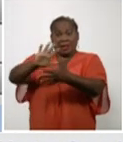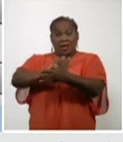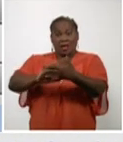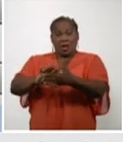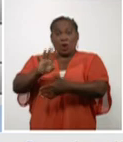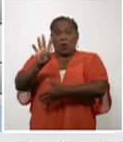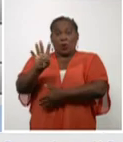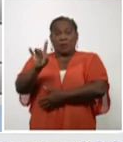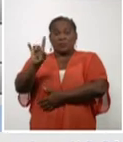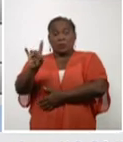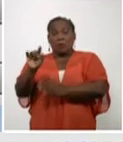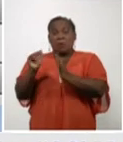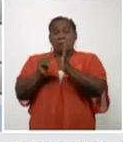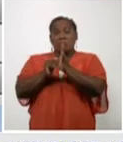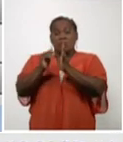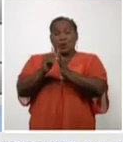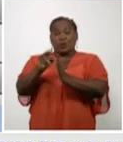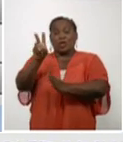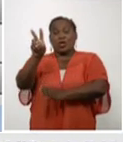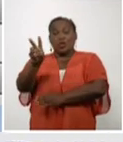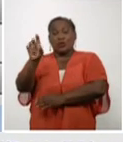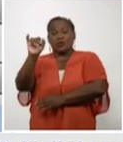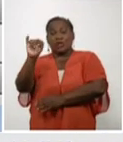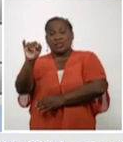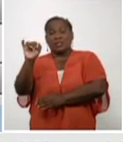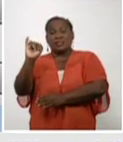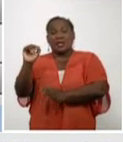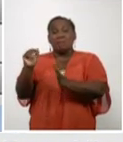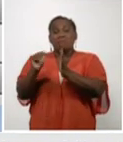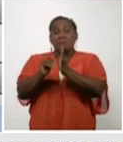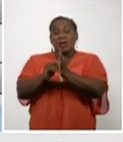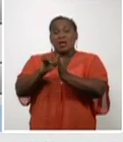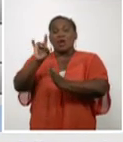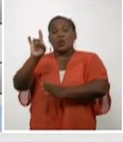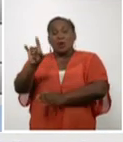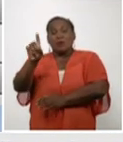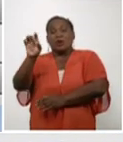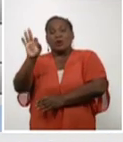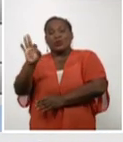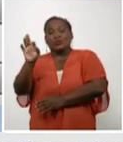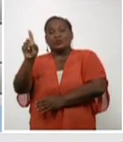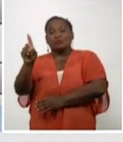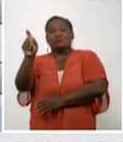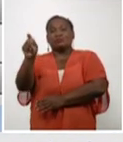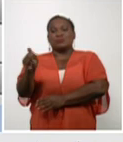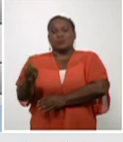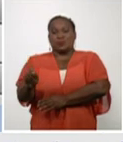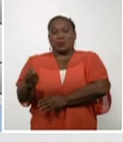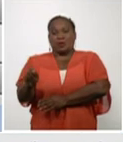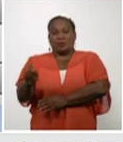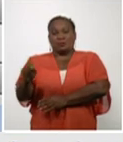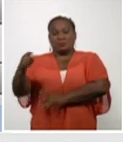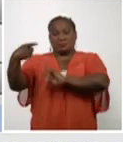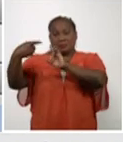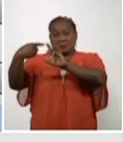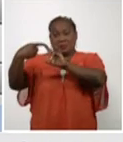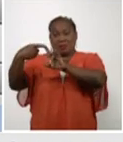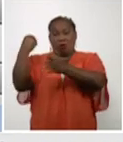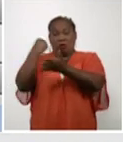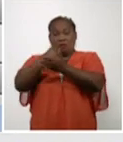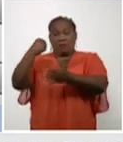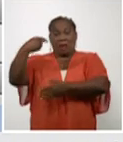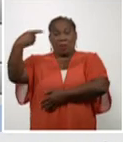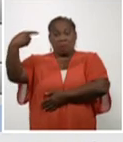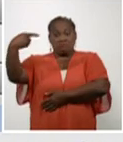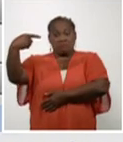.276.981 personas que se han diagnosticado con la enfermedad.